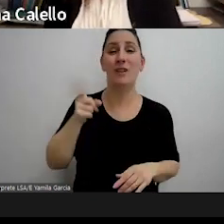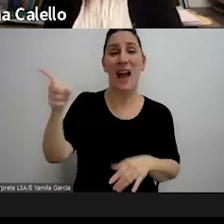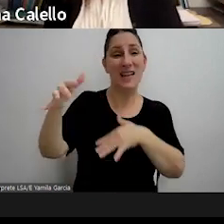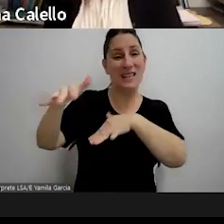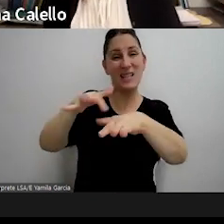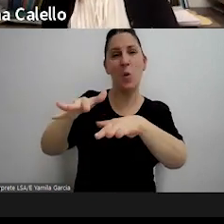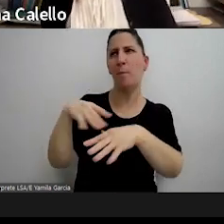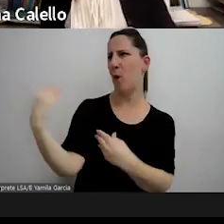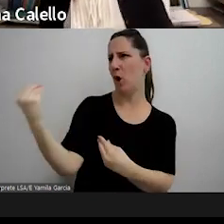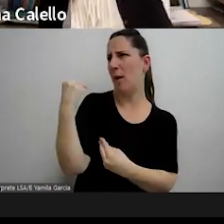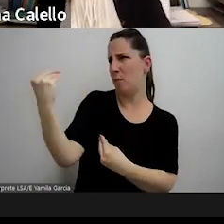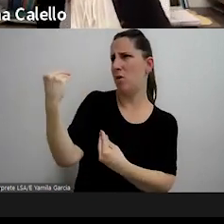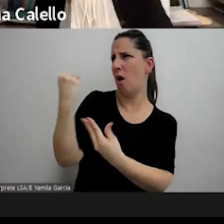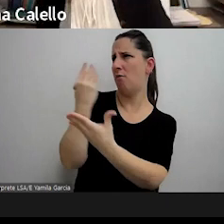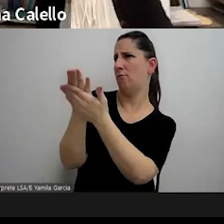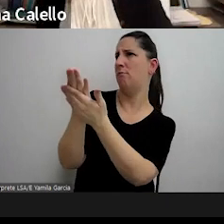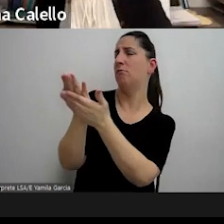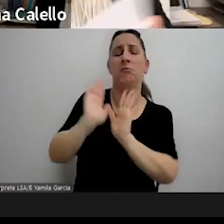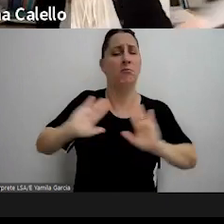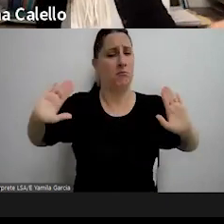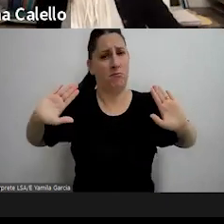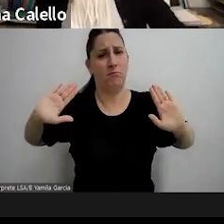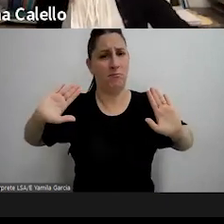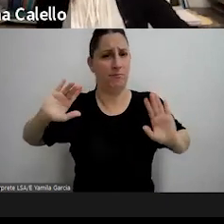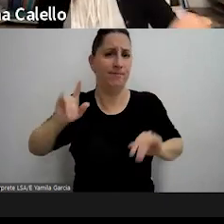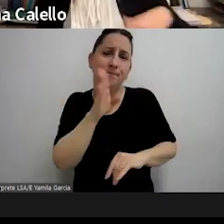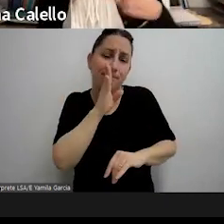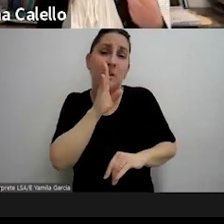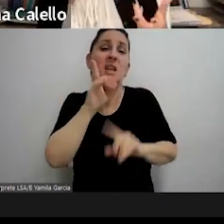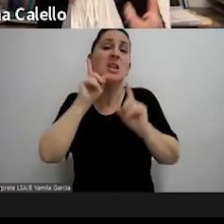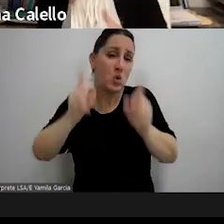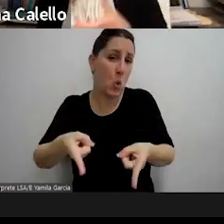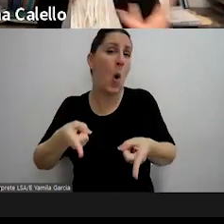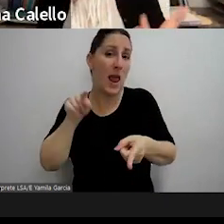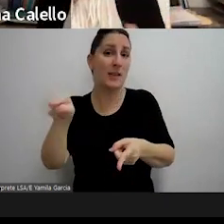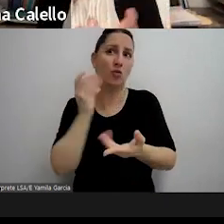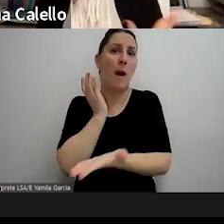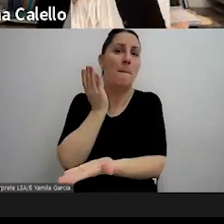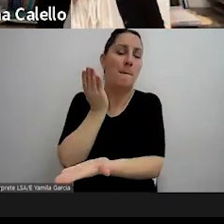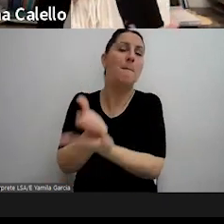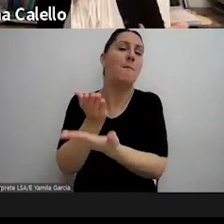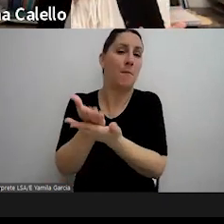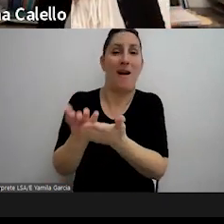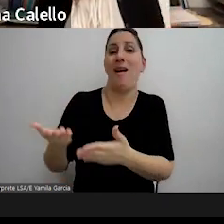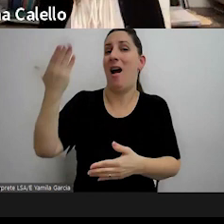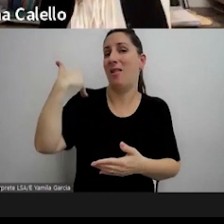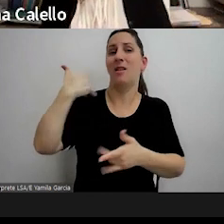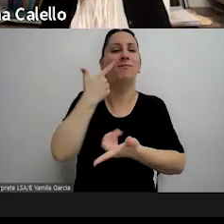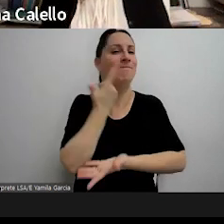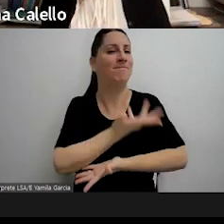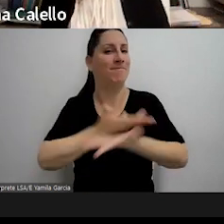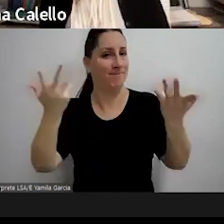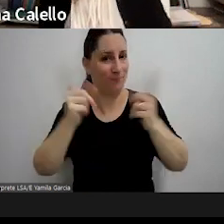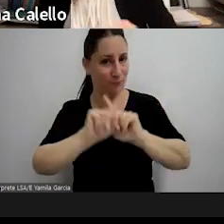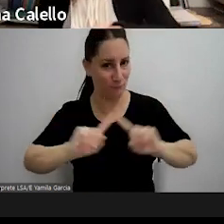se cuestiona la afectación del derecho de defensa y sin embargo es un planteo que no estaba expuesto por las